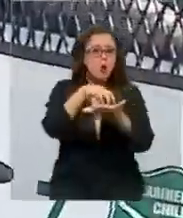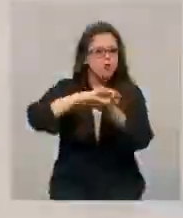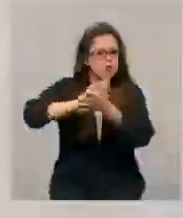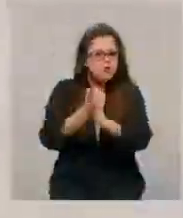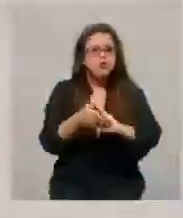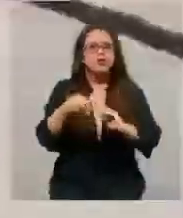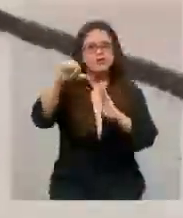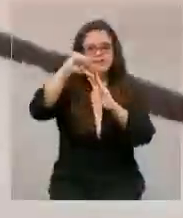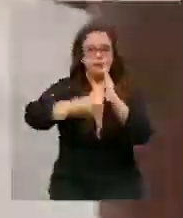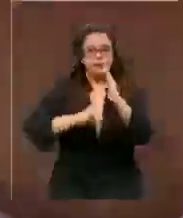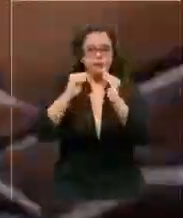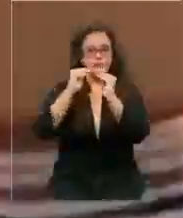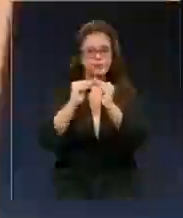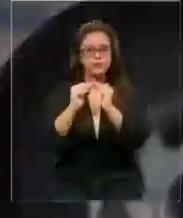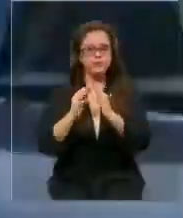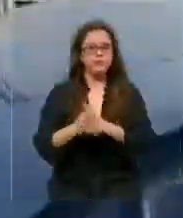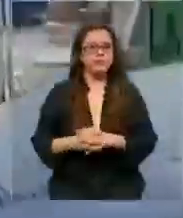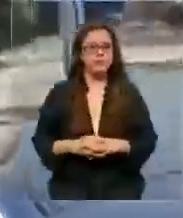cuarentena.